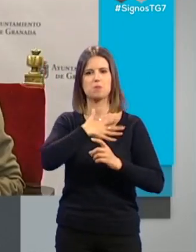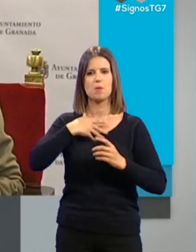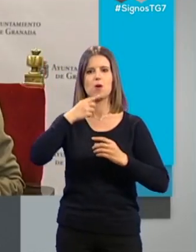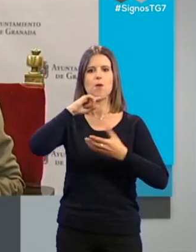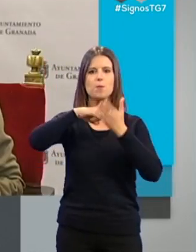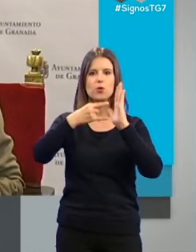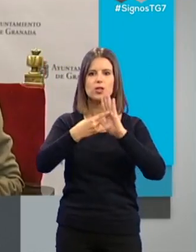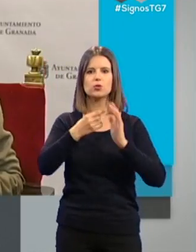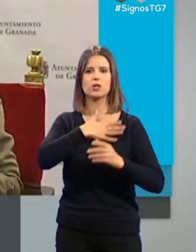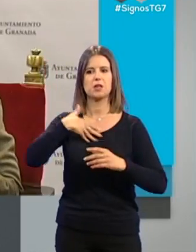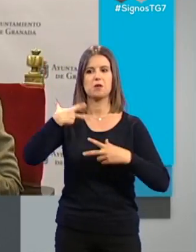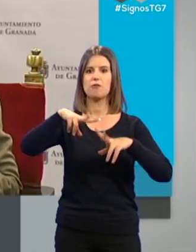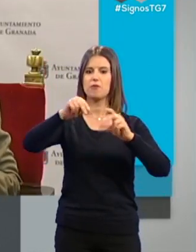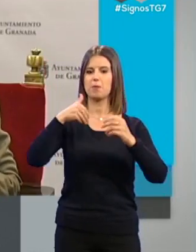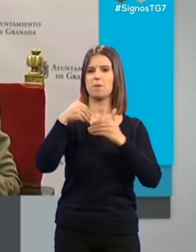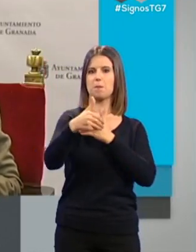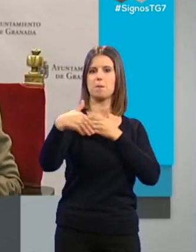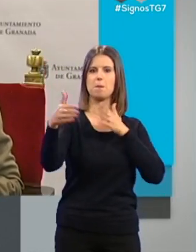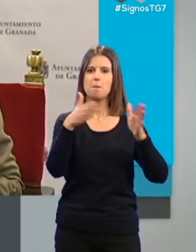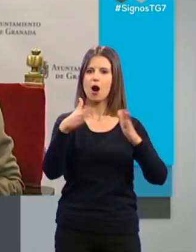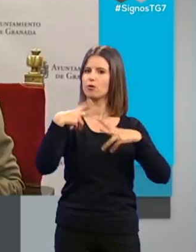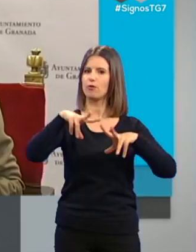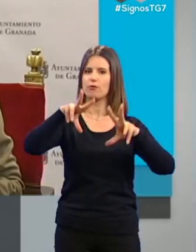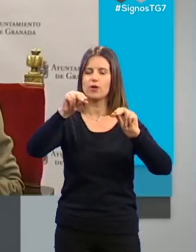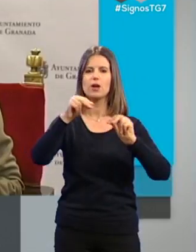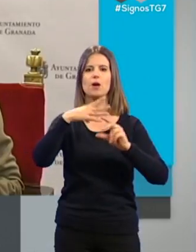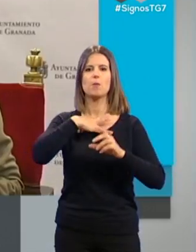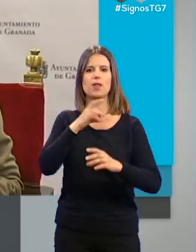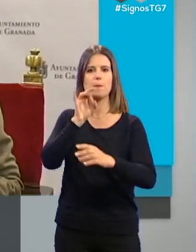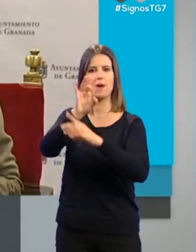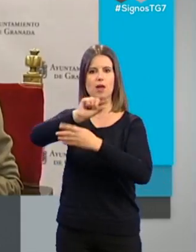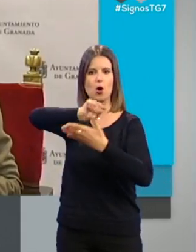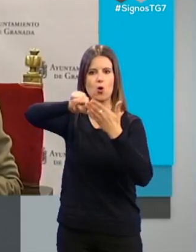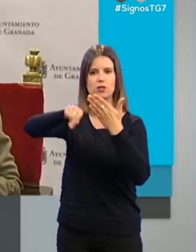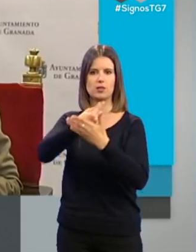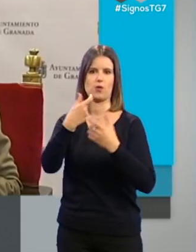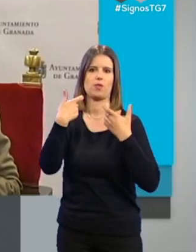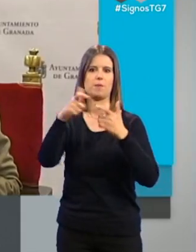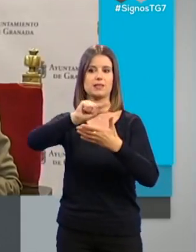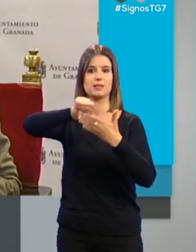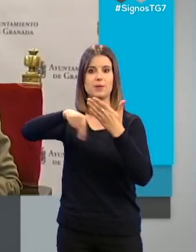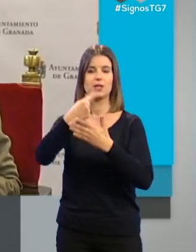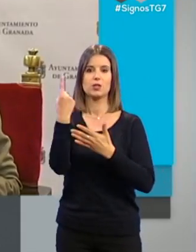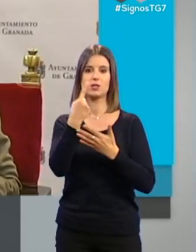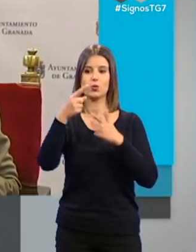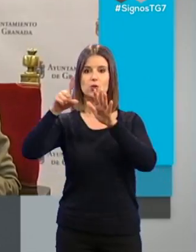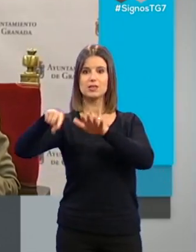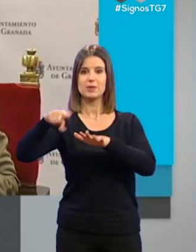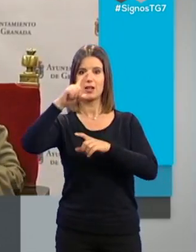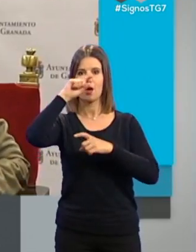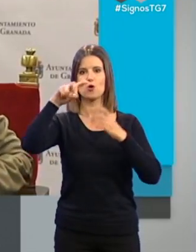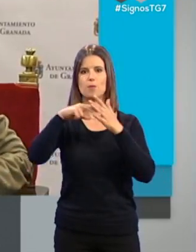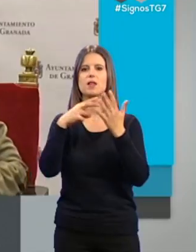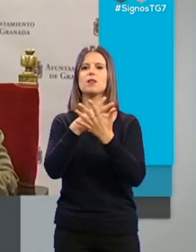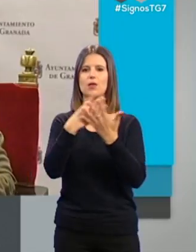proyecto estará terminado en marzo y lo podremos enviar a contratación también para que en el segundo semestre del año 2019